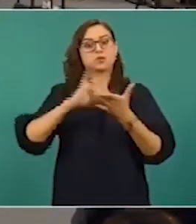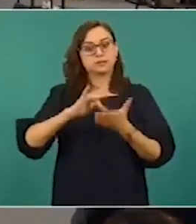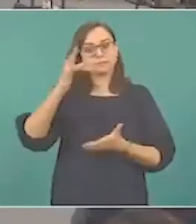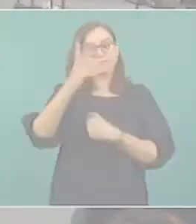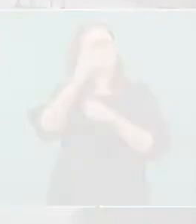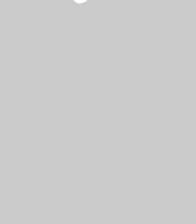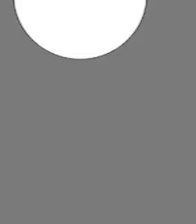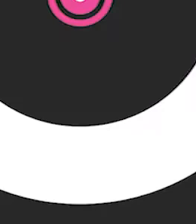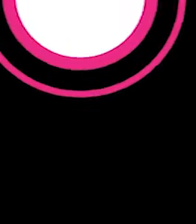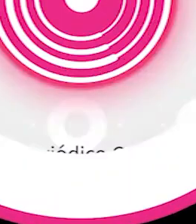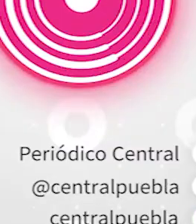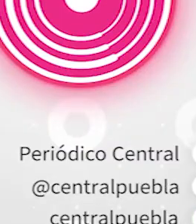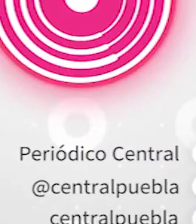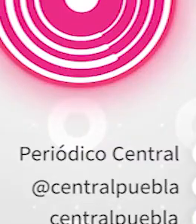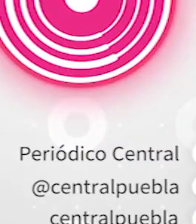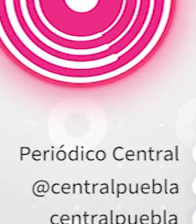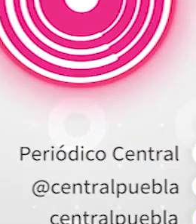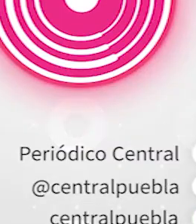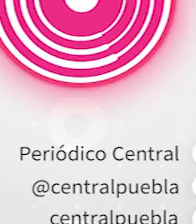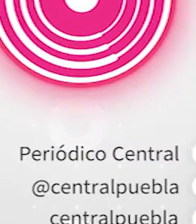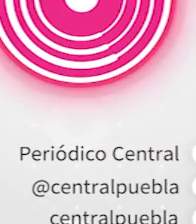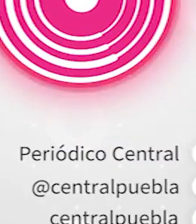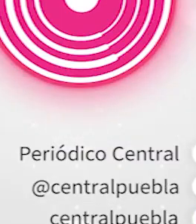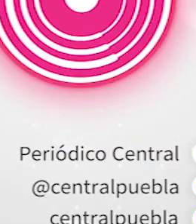servirles. Muchas gracias. Gracias.